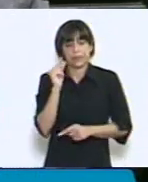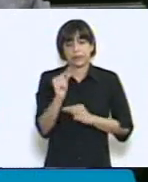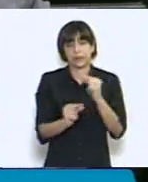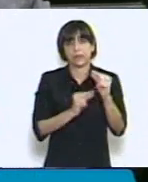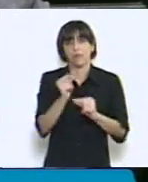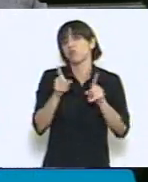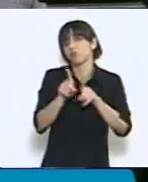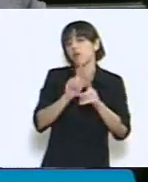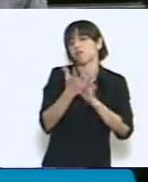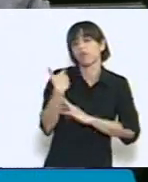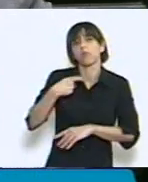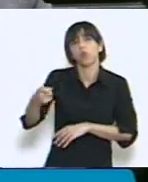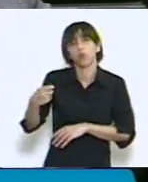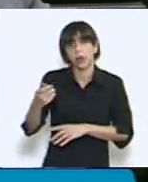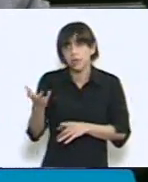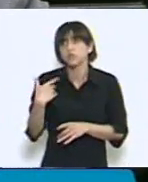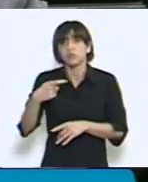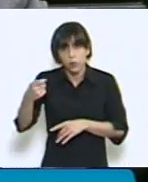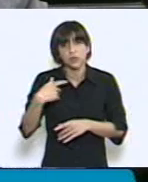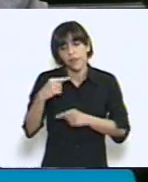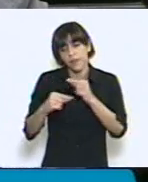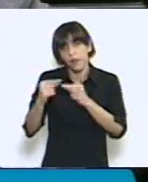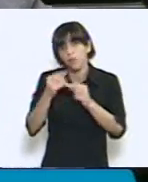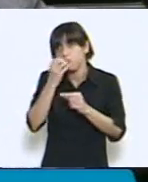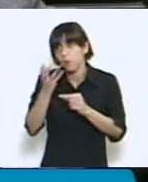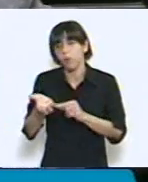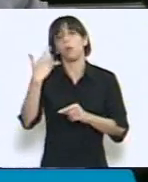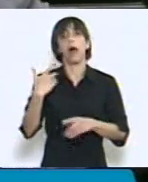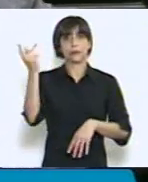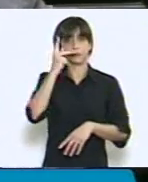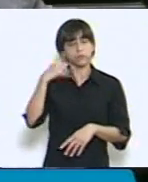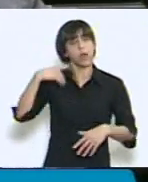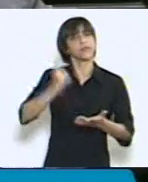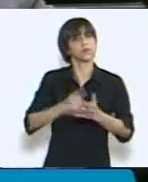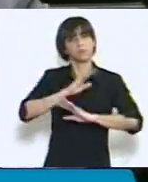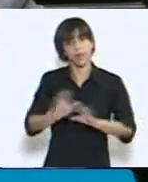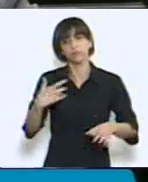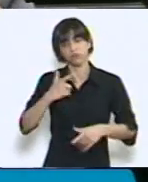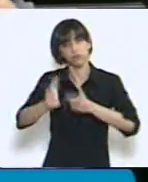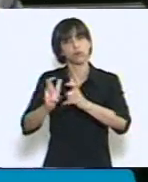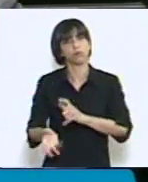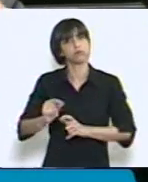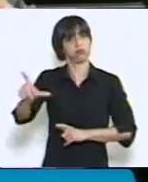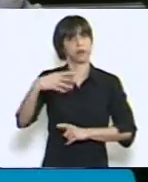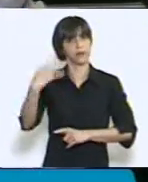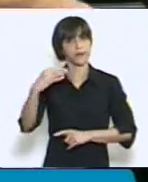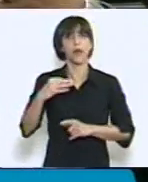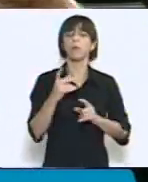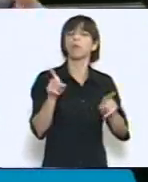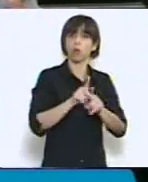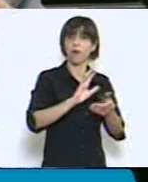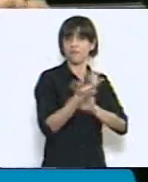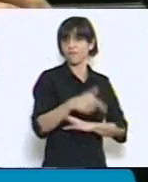mismo en las jubilaciones. Y esa decisión la tomó Néstor, la tomó la Presidenta, hasta que se vaya recuperando la economía. Y obviamente después se trató de